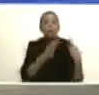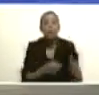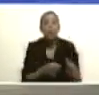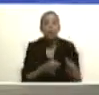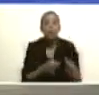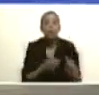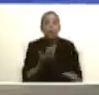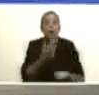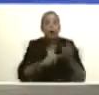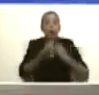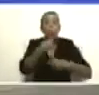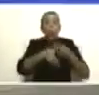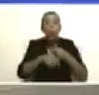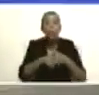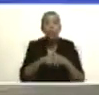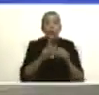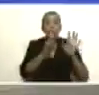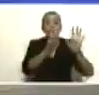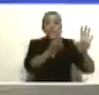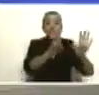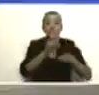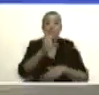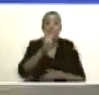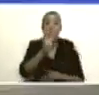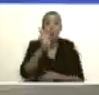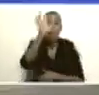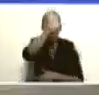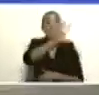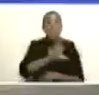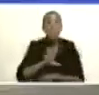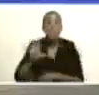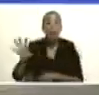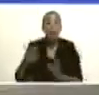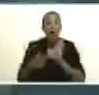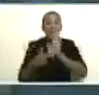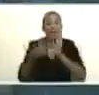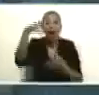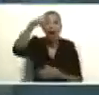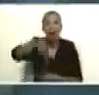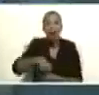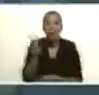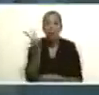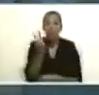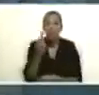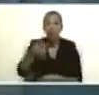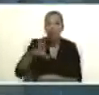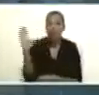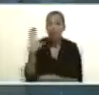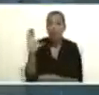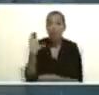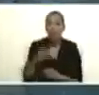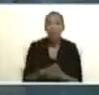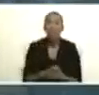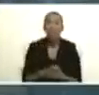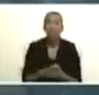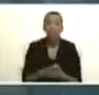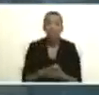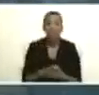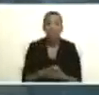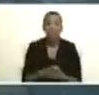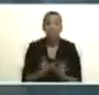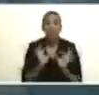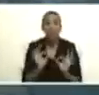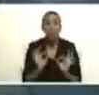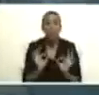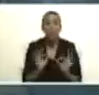negocios de los 64 países representados en Caracas la República Bolivariana de Venezuela